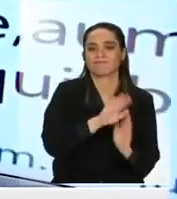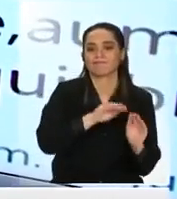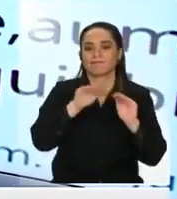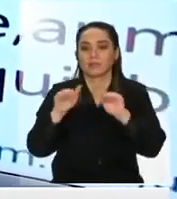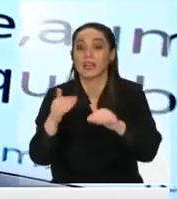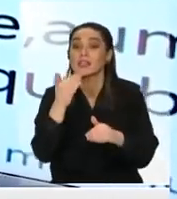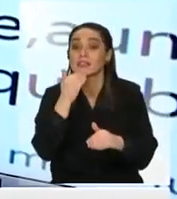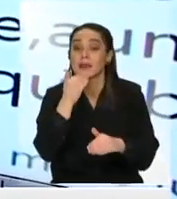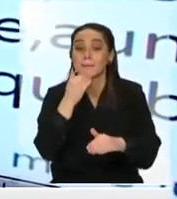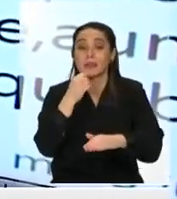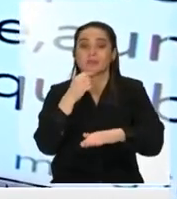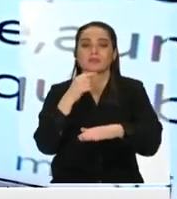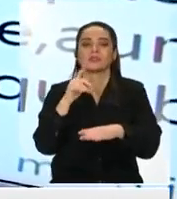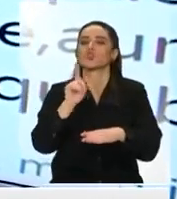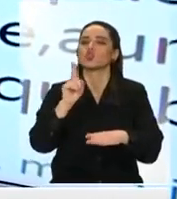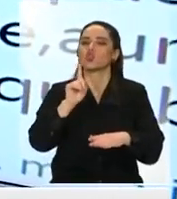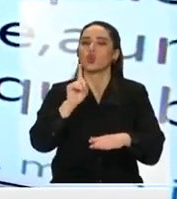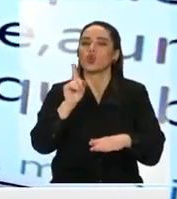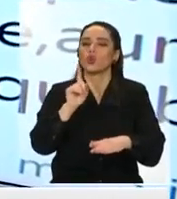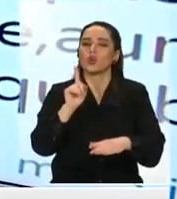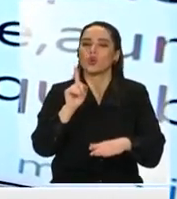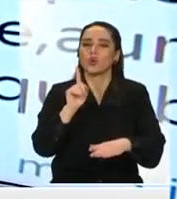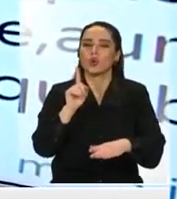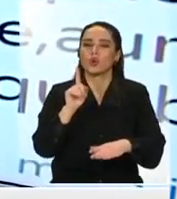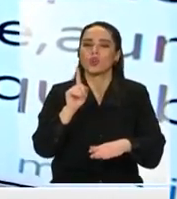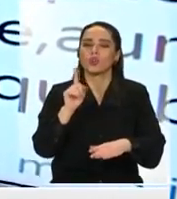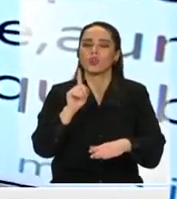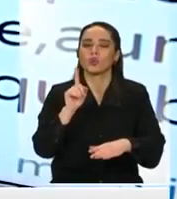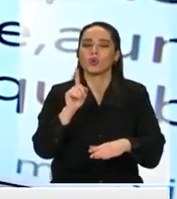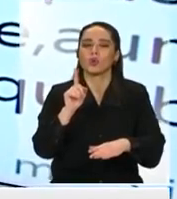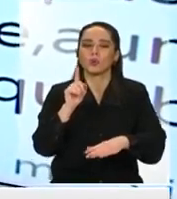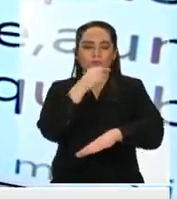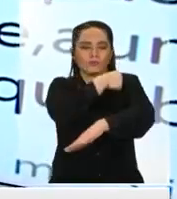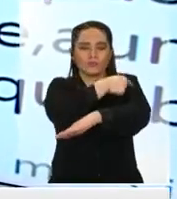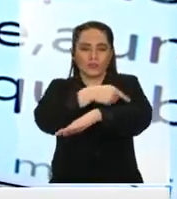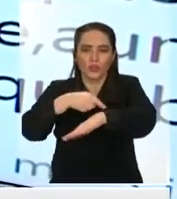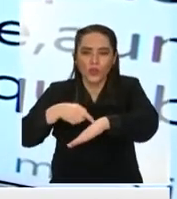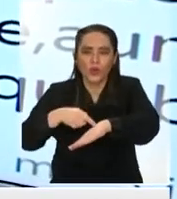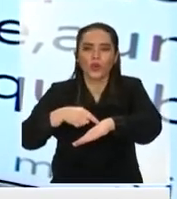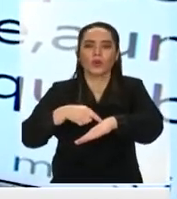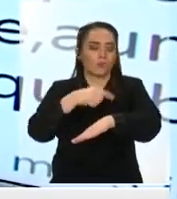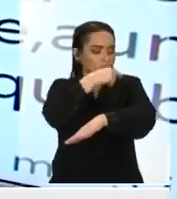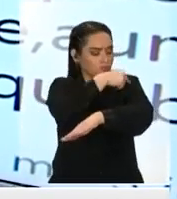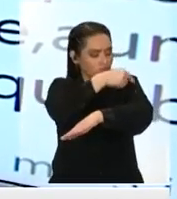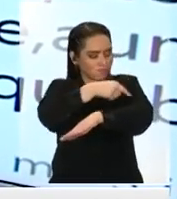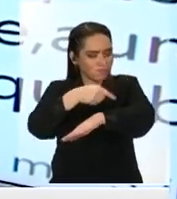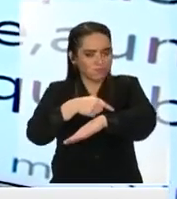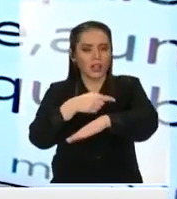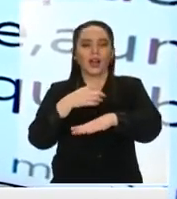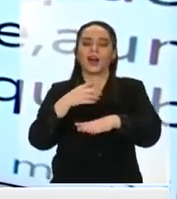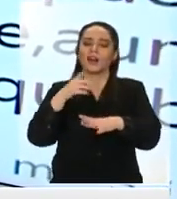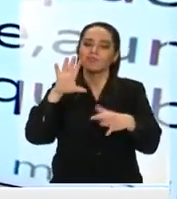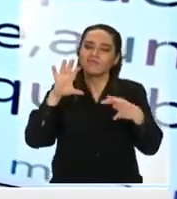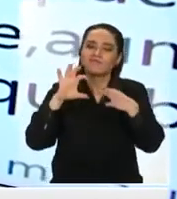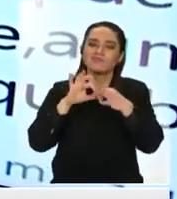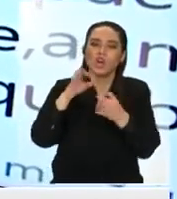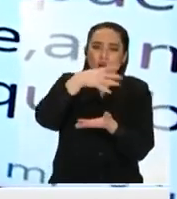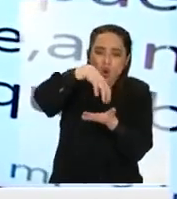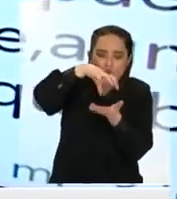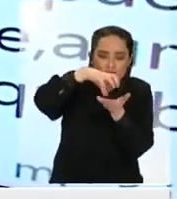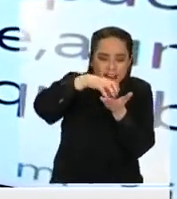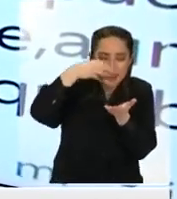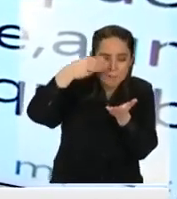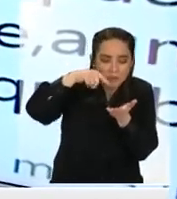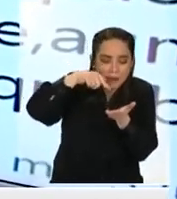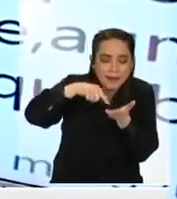que tomen no con bancos regionales sino que con decisión con pertinencia regional de los créditos todas las pymes saben que por ejemplo